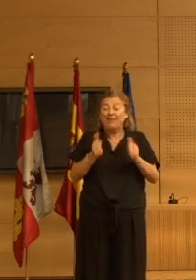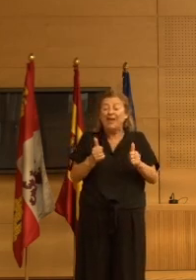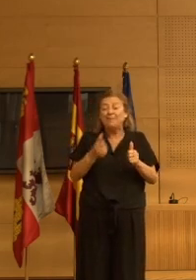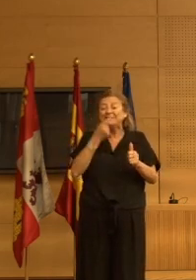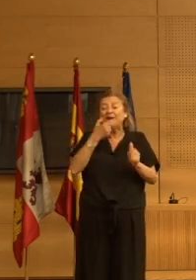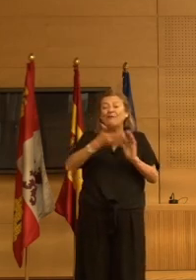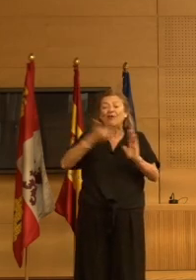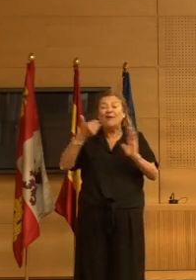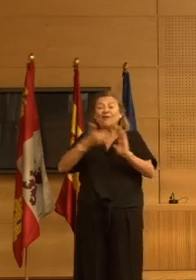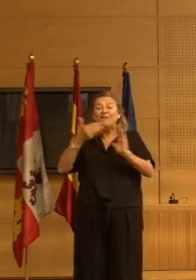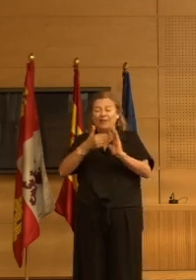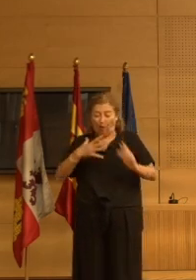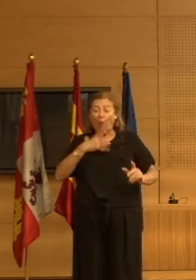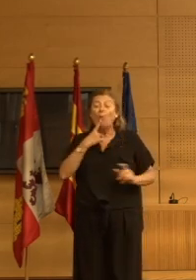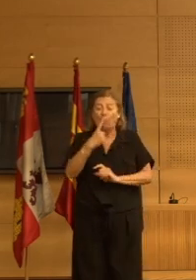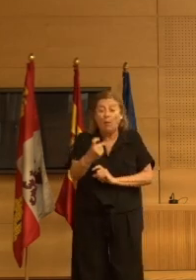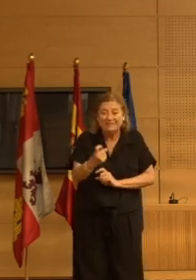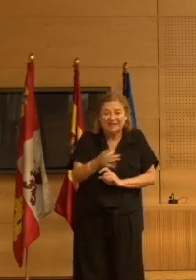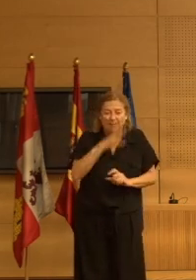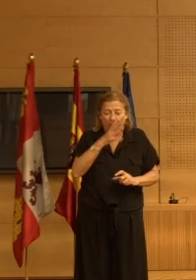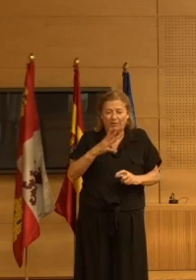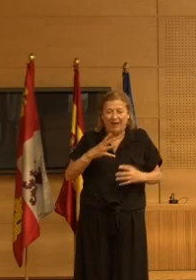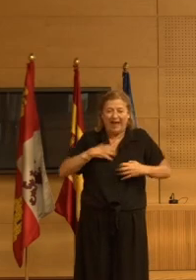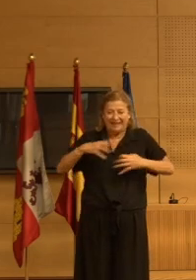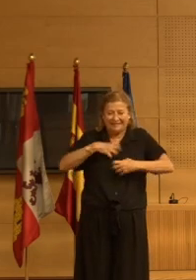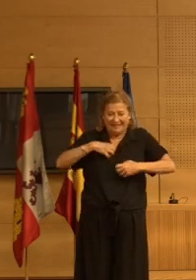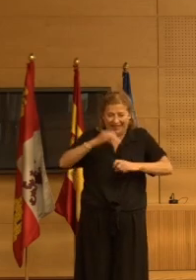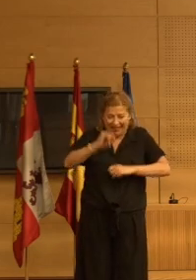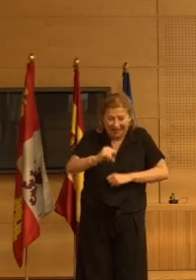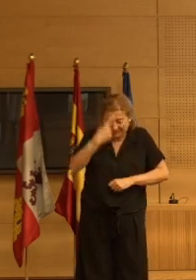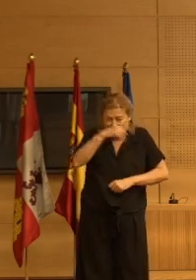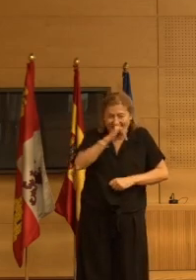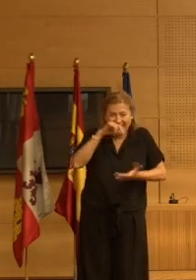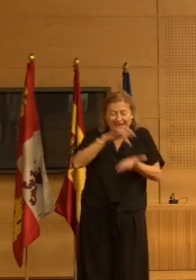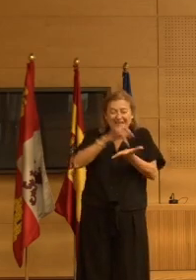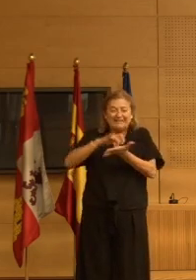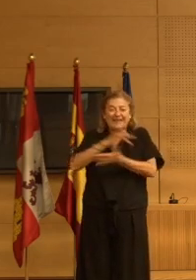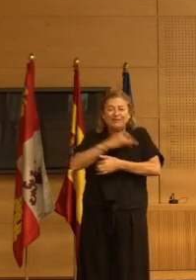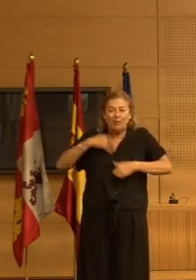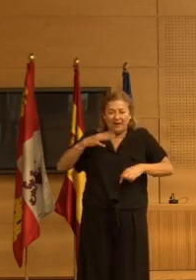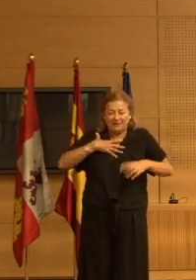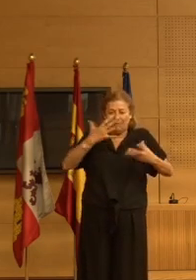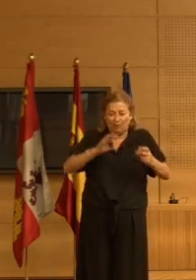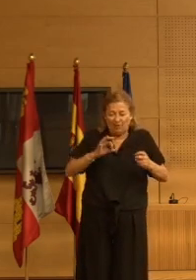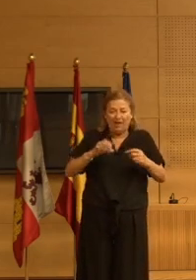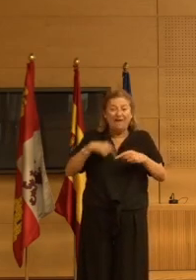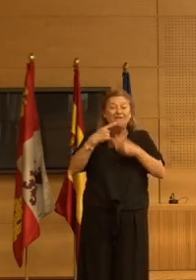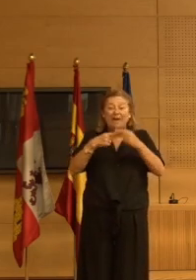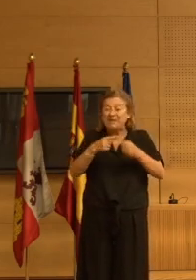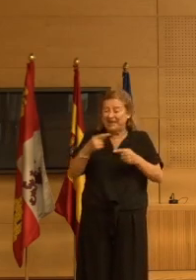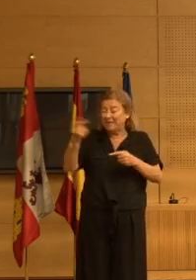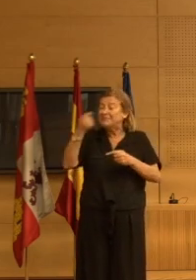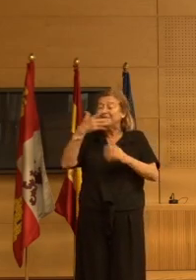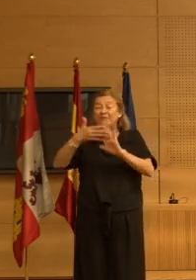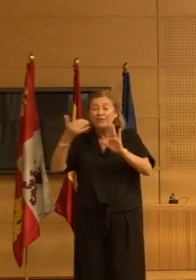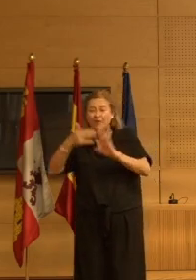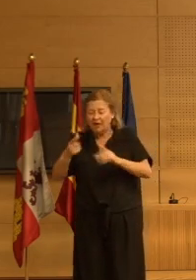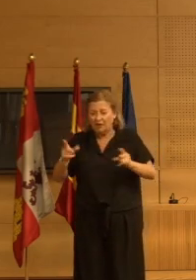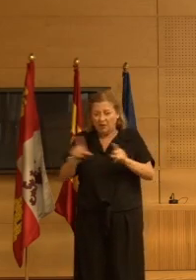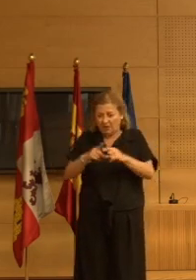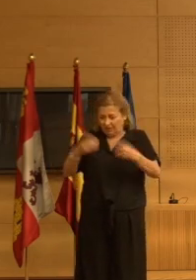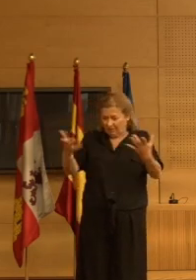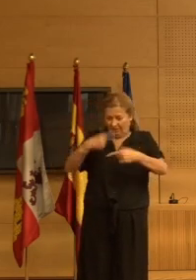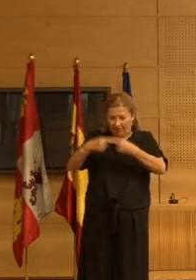decirlo entonces pueden aparecer síntomas que pueden preocupar o desconcertar a la familia ¿cómo se acompaña